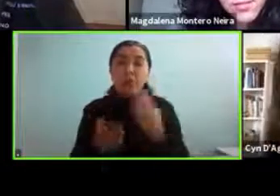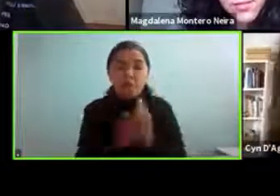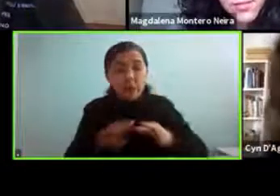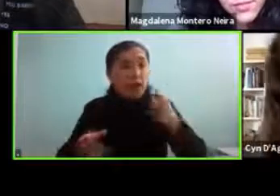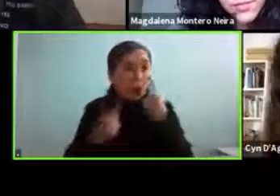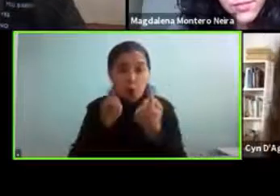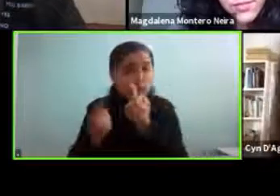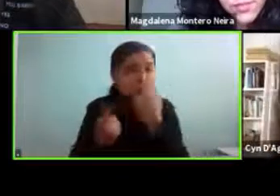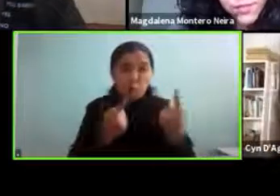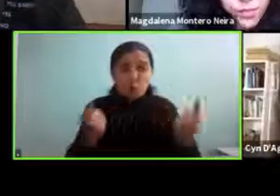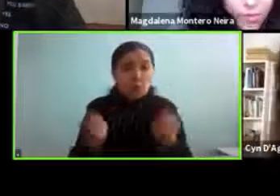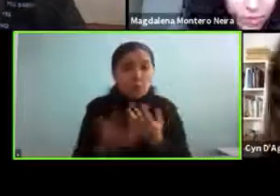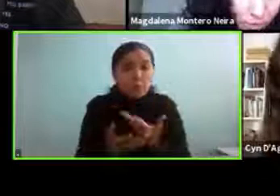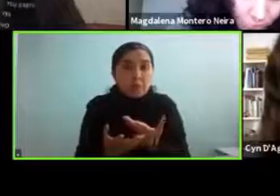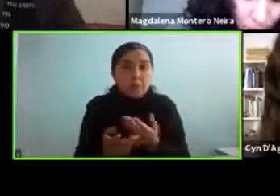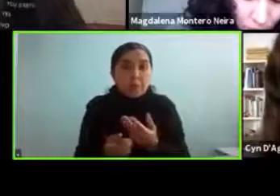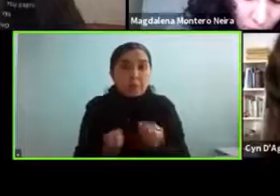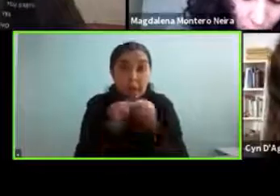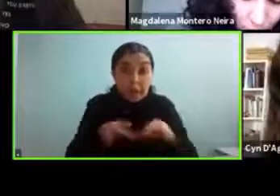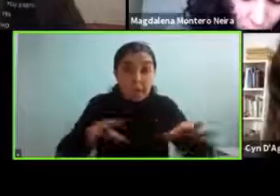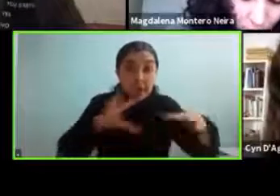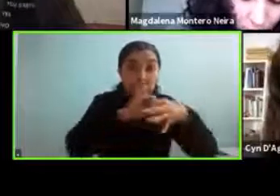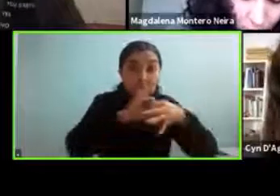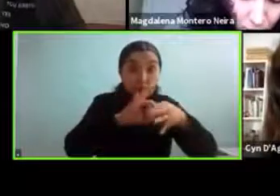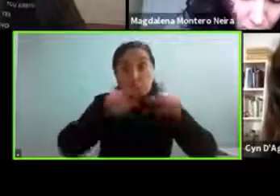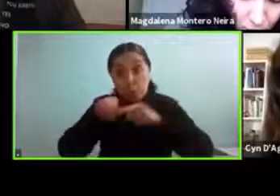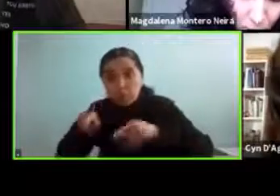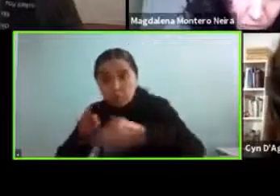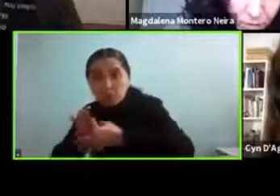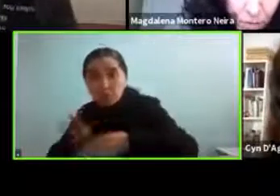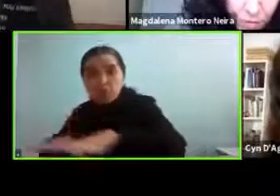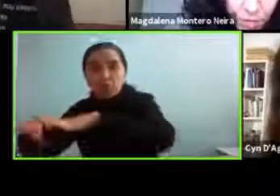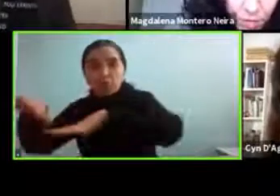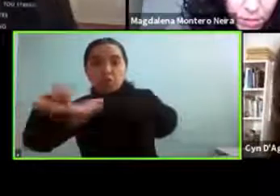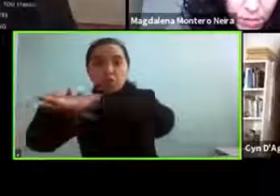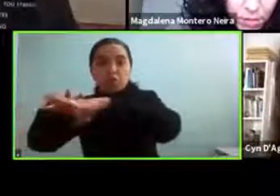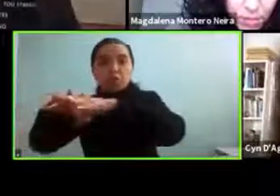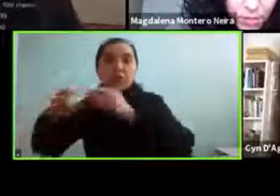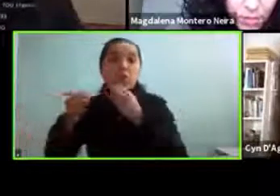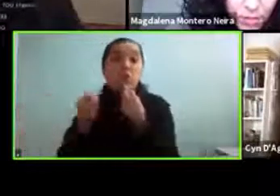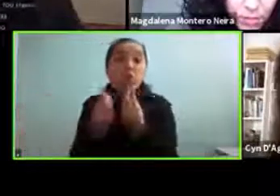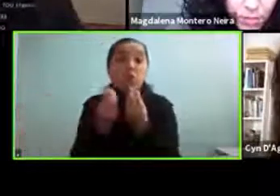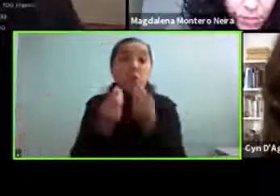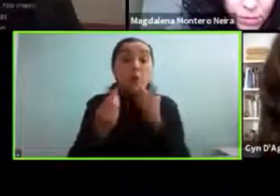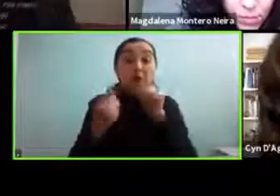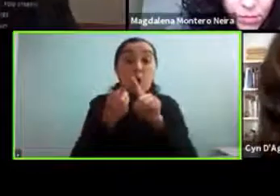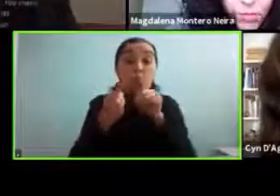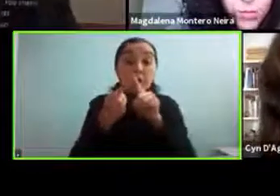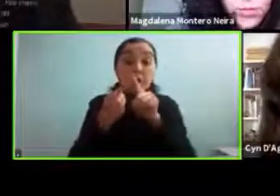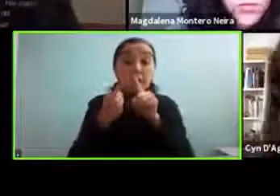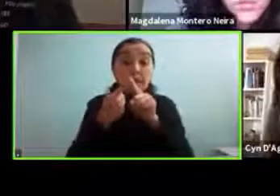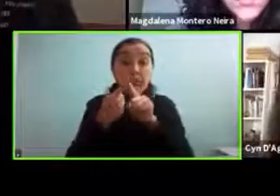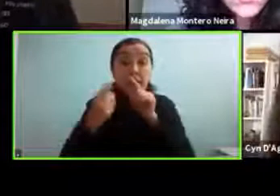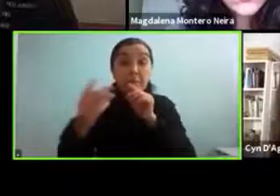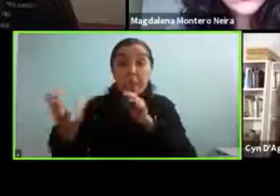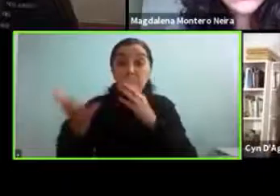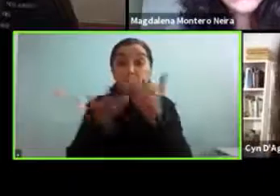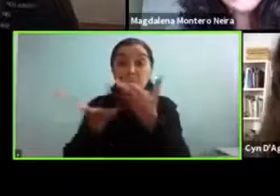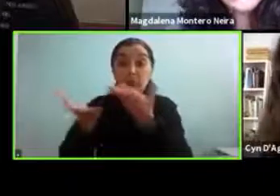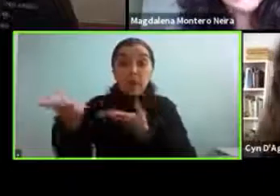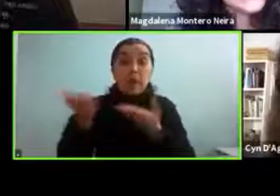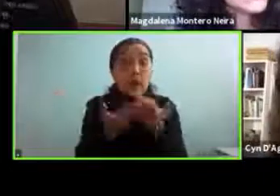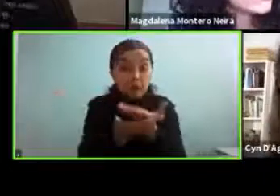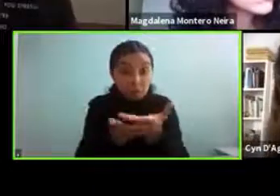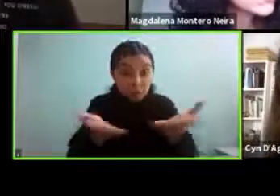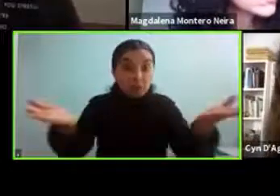independientes de nuestros espacios entonces creo que en la medida que uno pueda conectar personas entre sí y también darles espacios y también